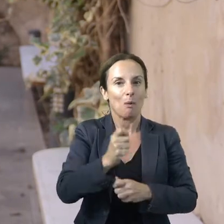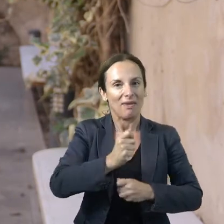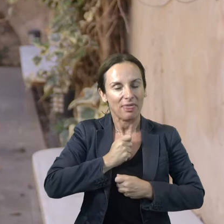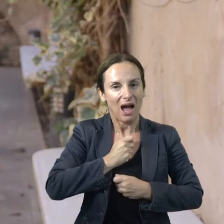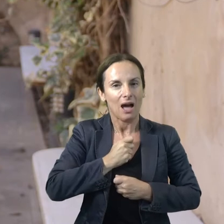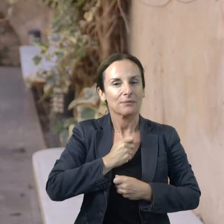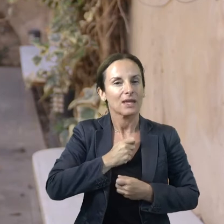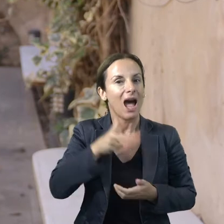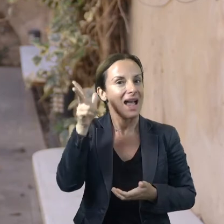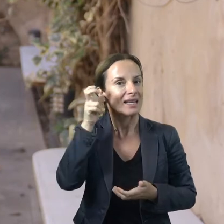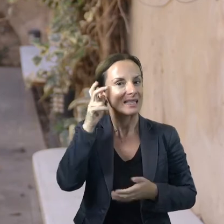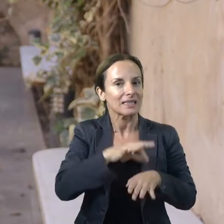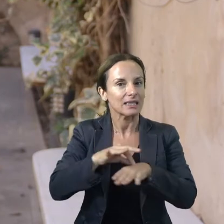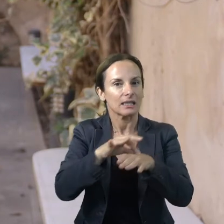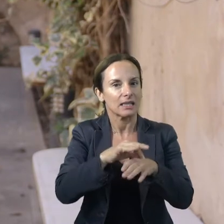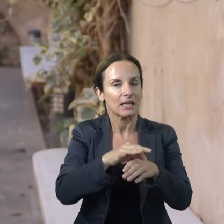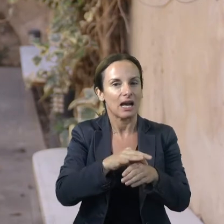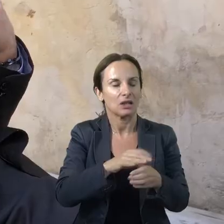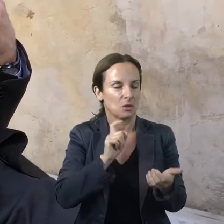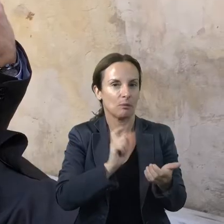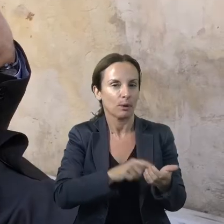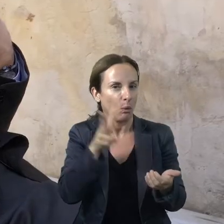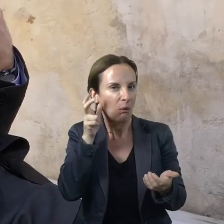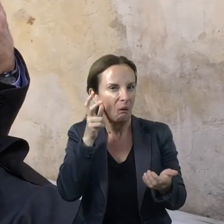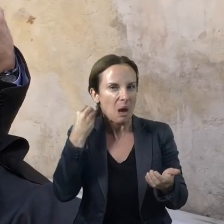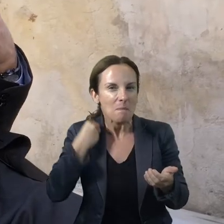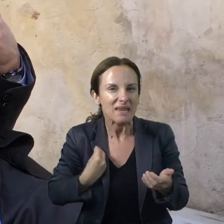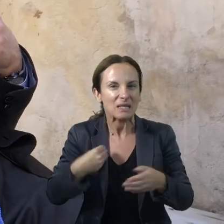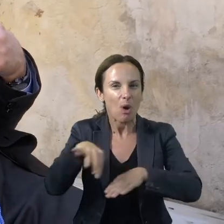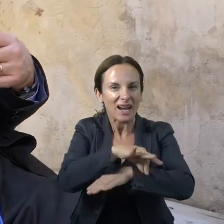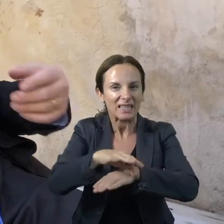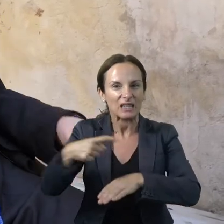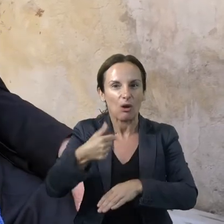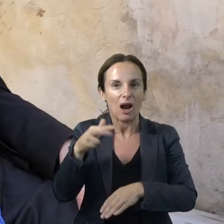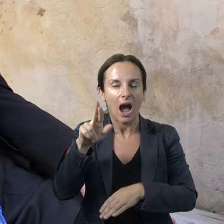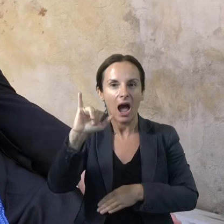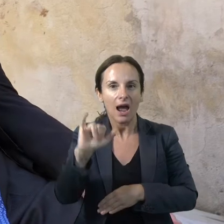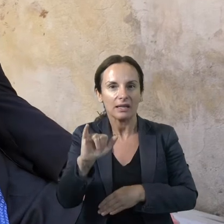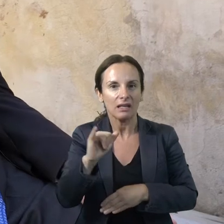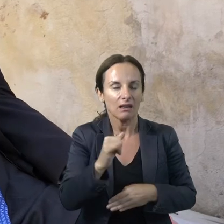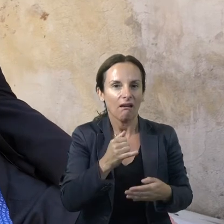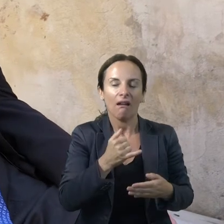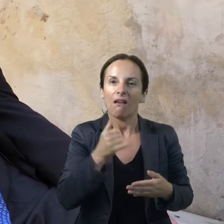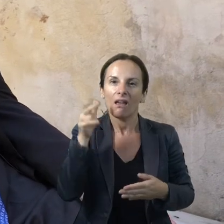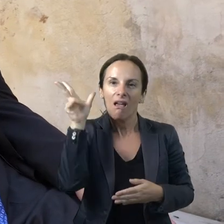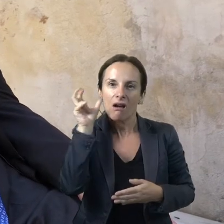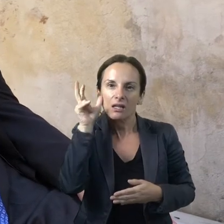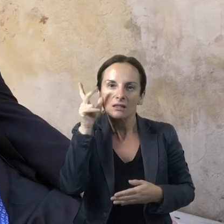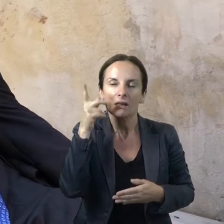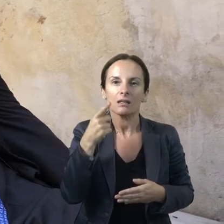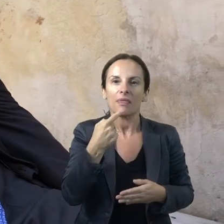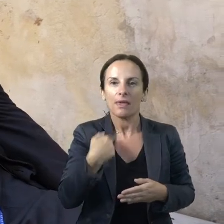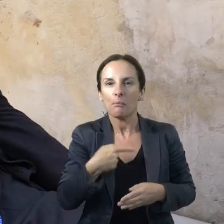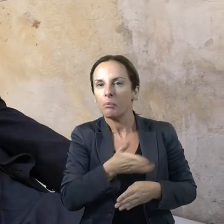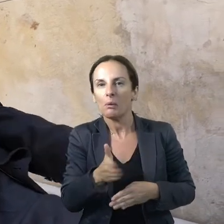Guggenheim de Bilbao, y me dieron un audioguía donde el Geri, el arquitecto, apretaba el uno y me estaba explicando cómo se había hecho el